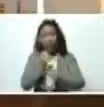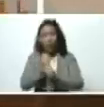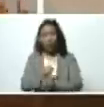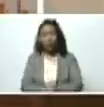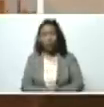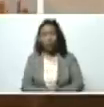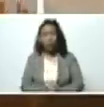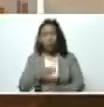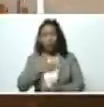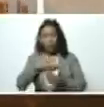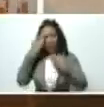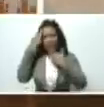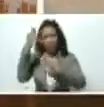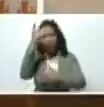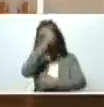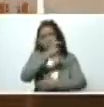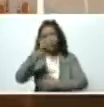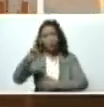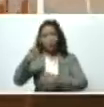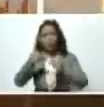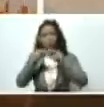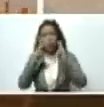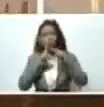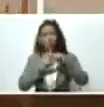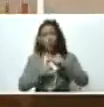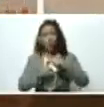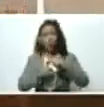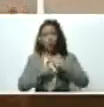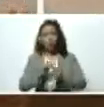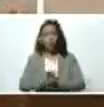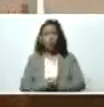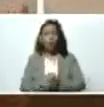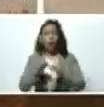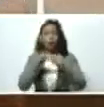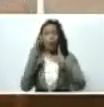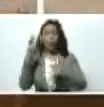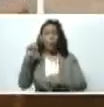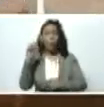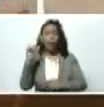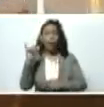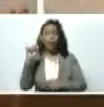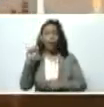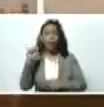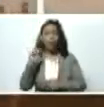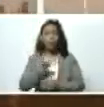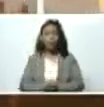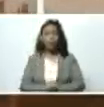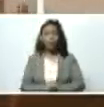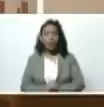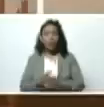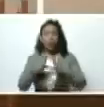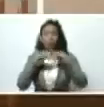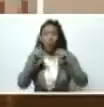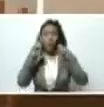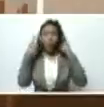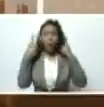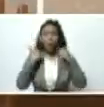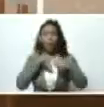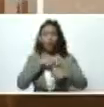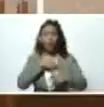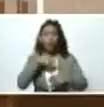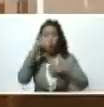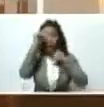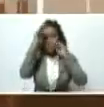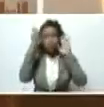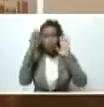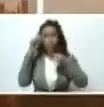mi saludo a la gente de Puerto Cruz de Puerto Maya de toda la Guaira bueno y siempre estamos mira con